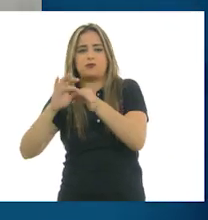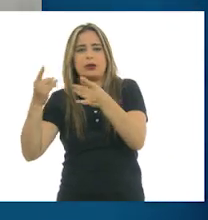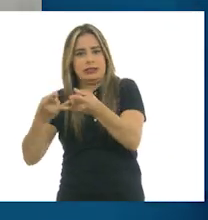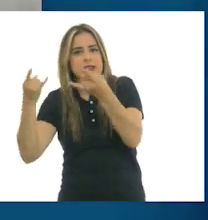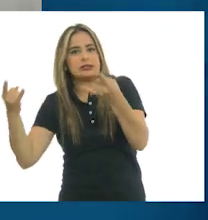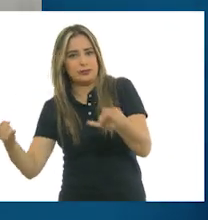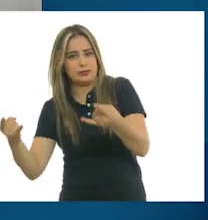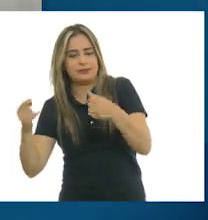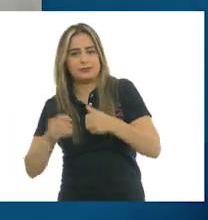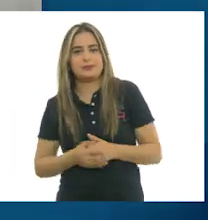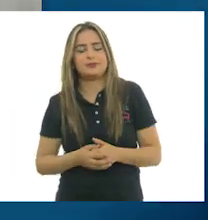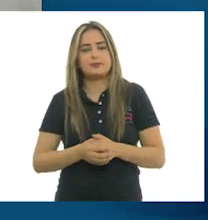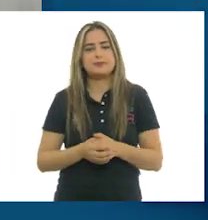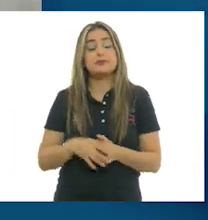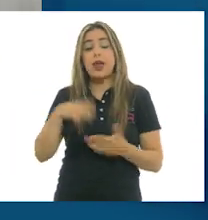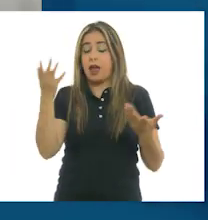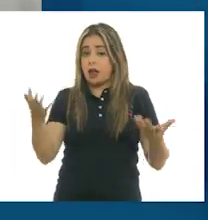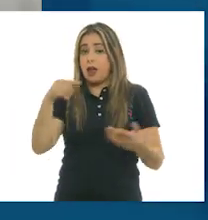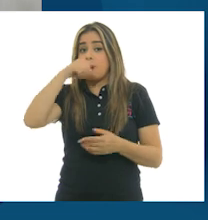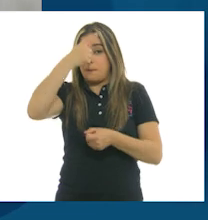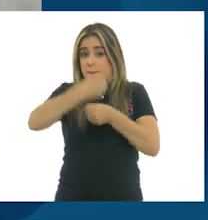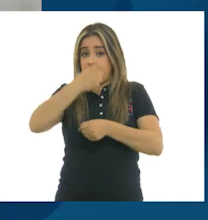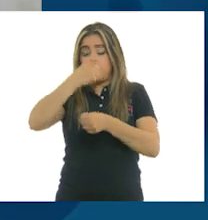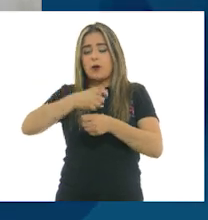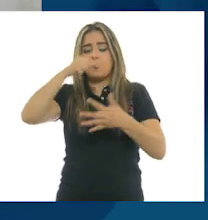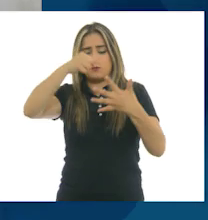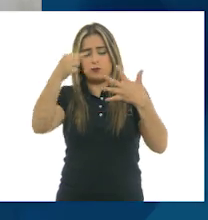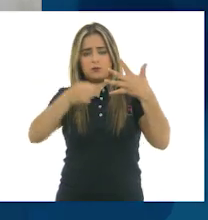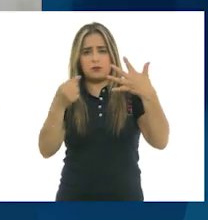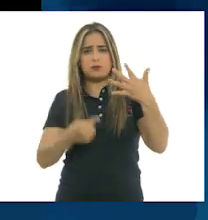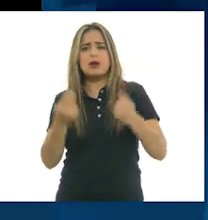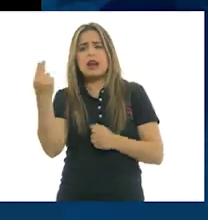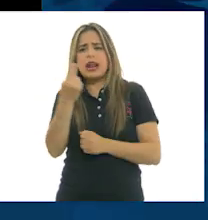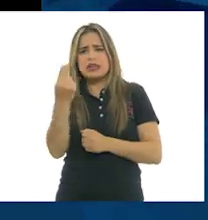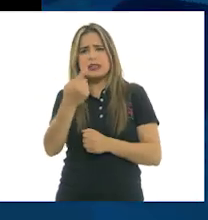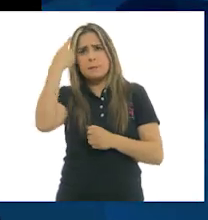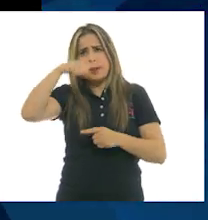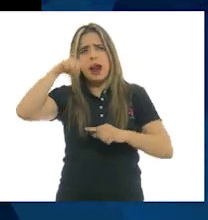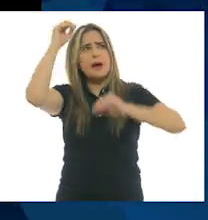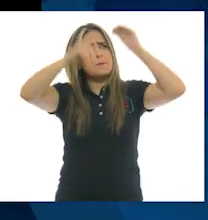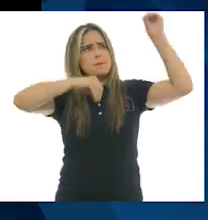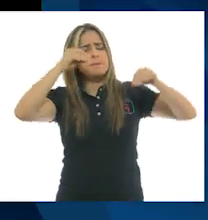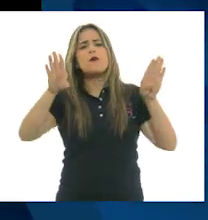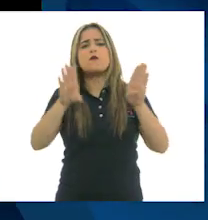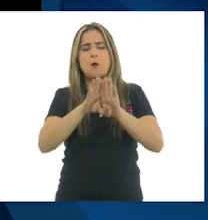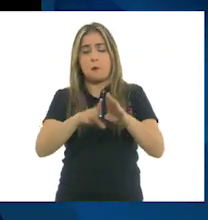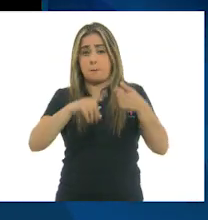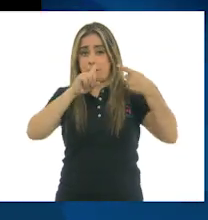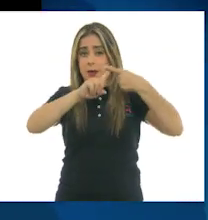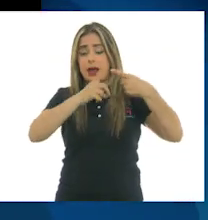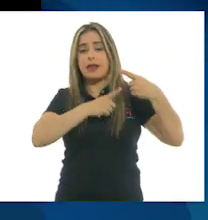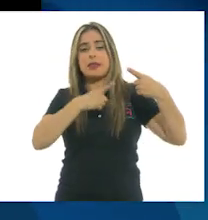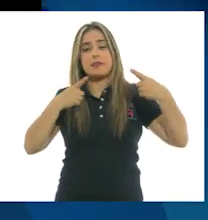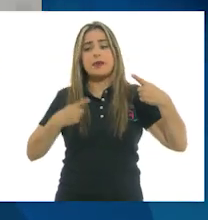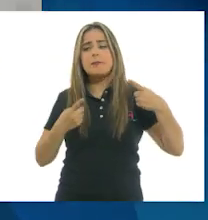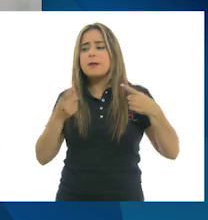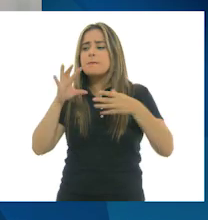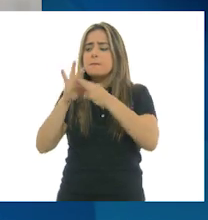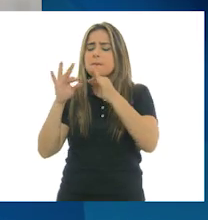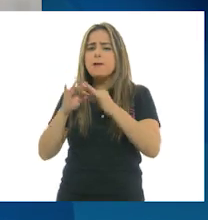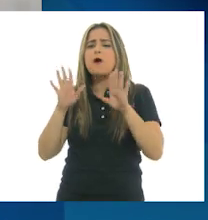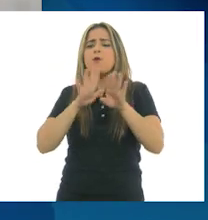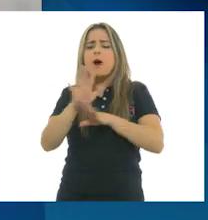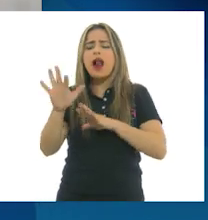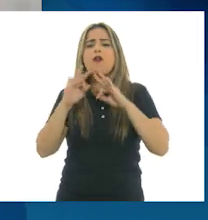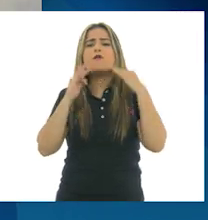elementos que son necesarios saber para realizar esto que les cuento. La forma. Con la